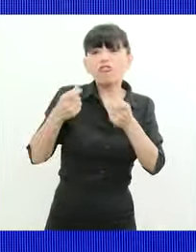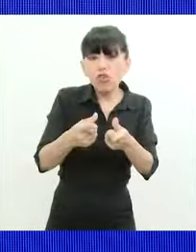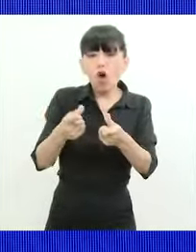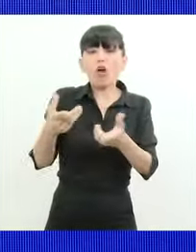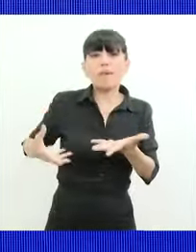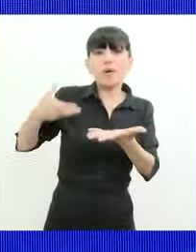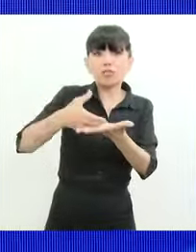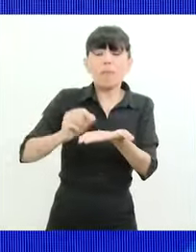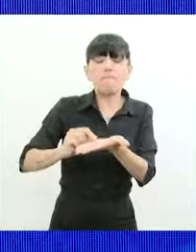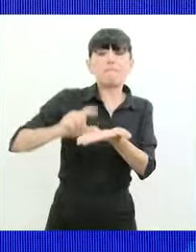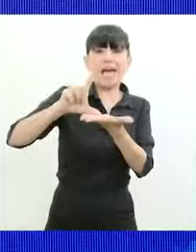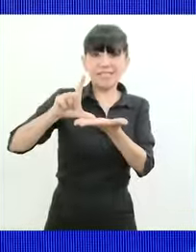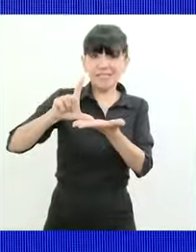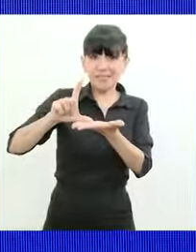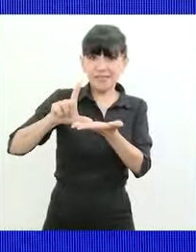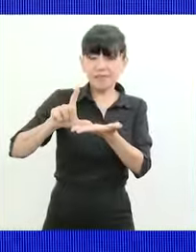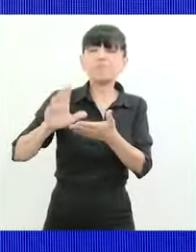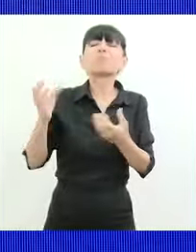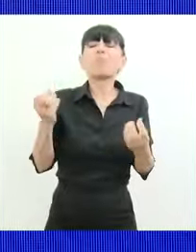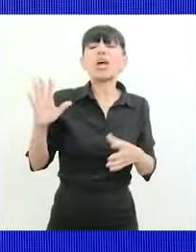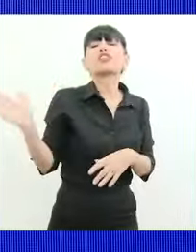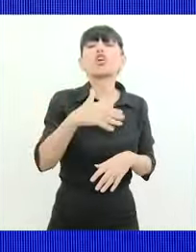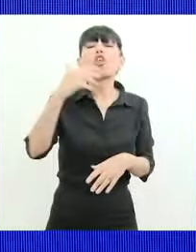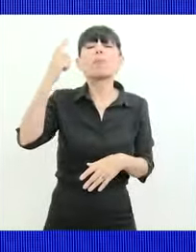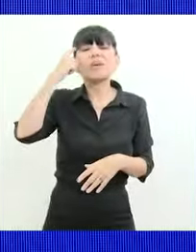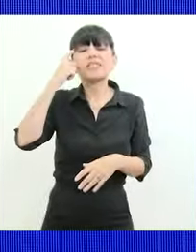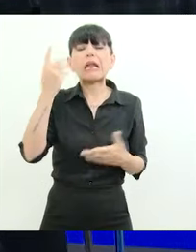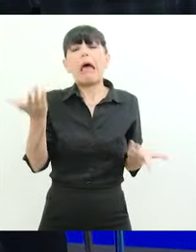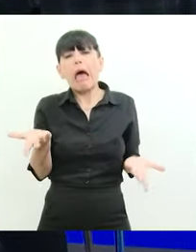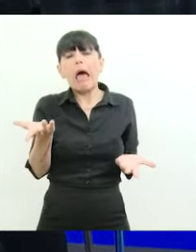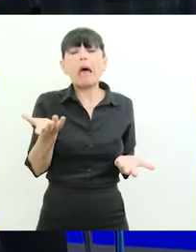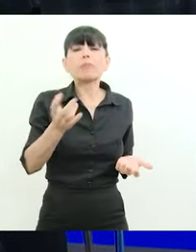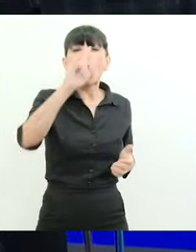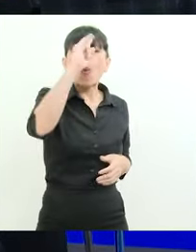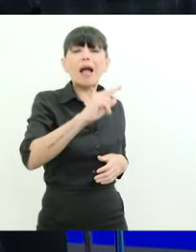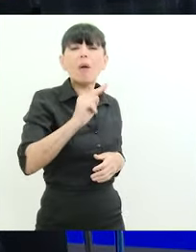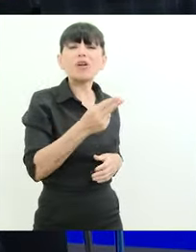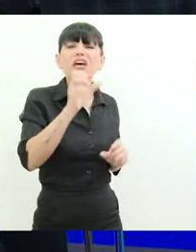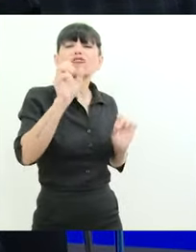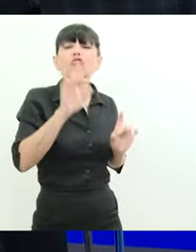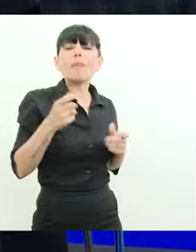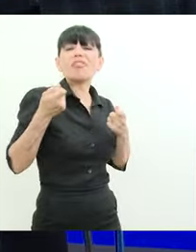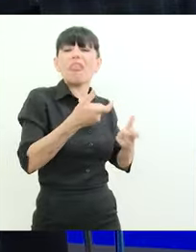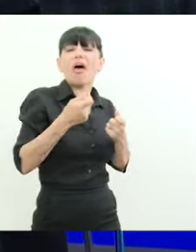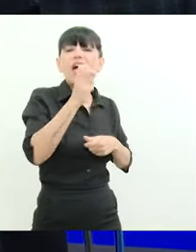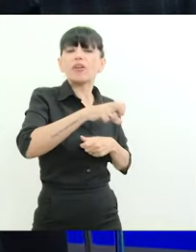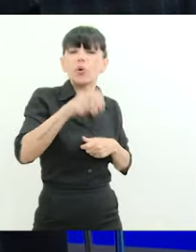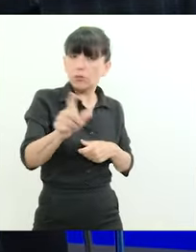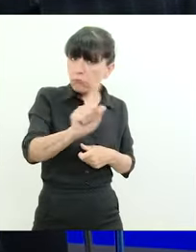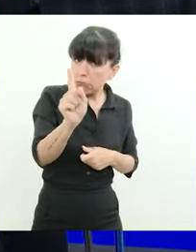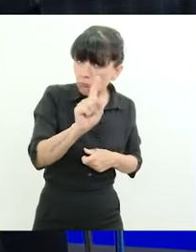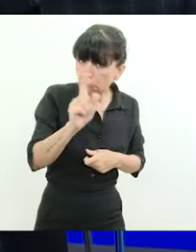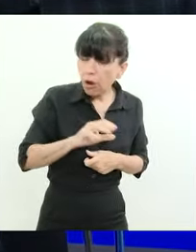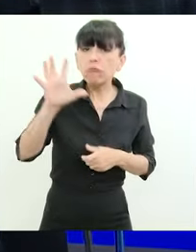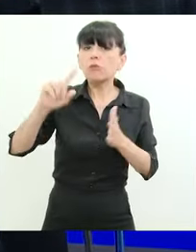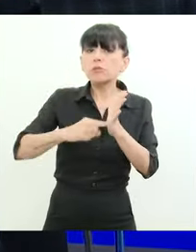derraman porque todos piensan que Vaca Muerta derrama en Neuquén no usted tiene en San Miguel provincia de